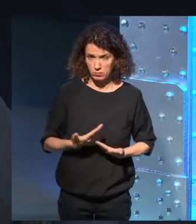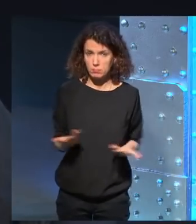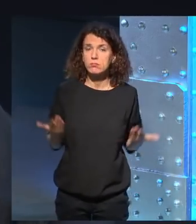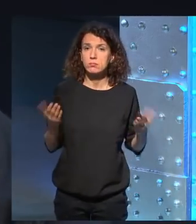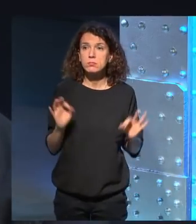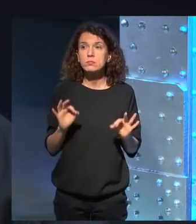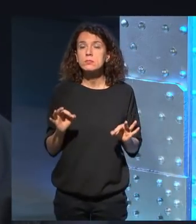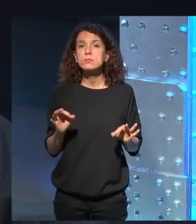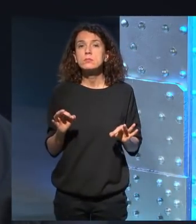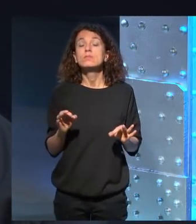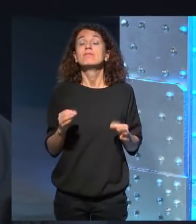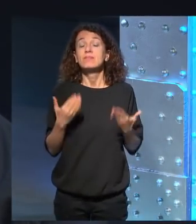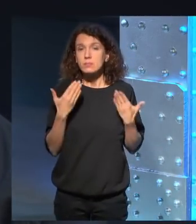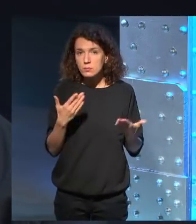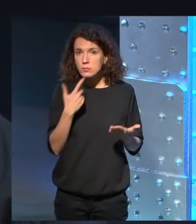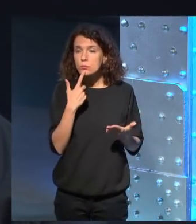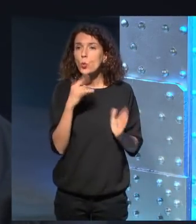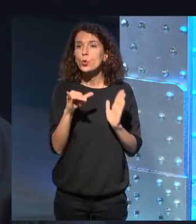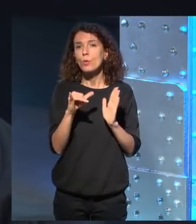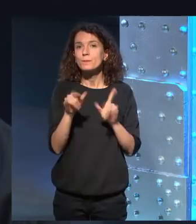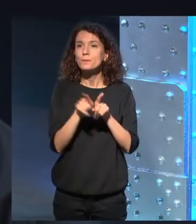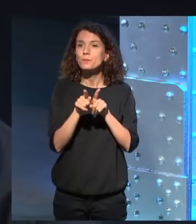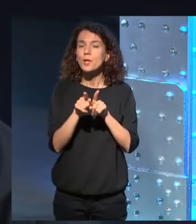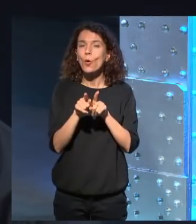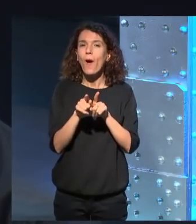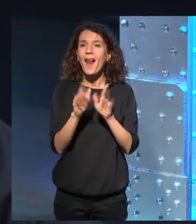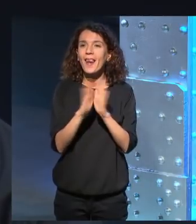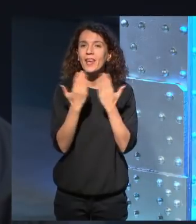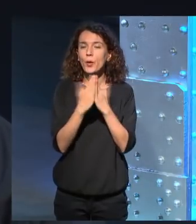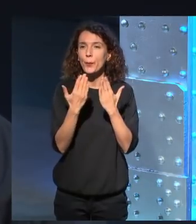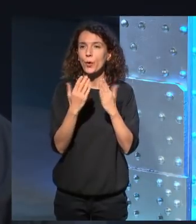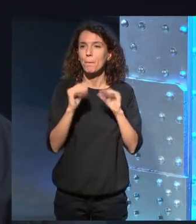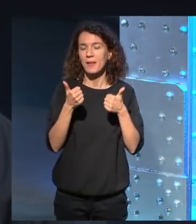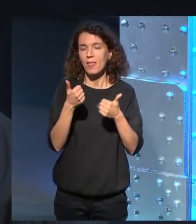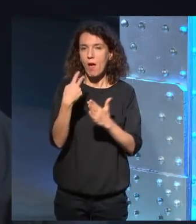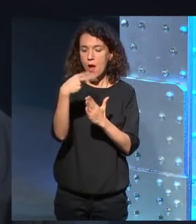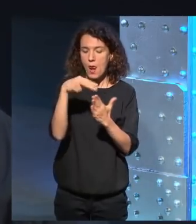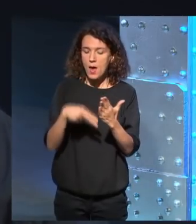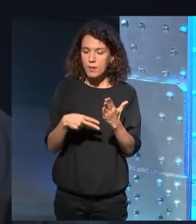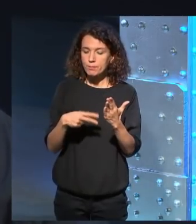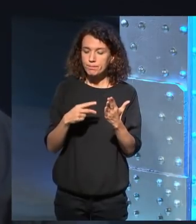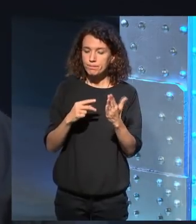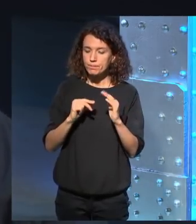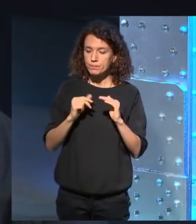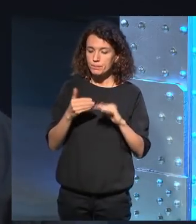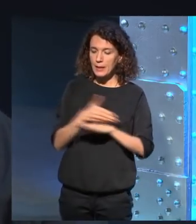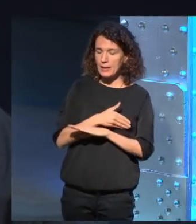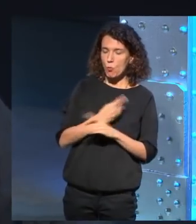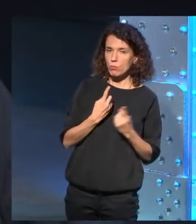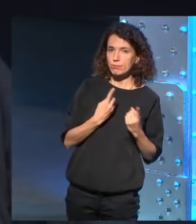uno se acerca a la literatura uno se acerca al mundo de los libros por una necesidad de